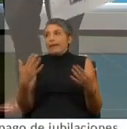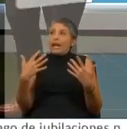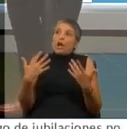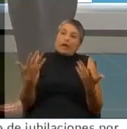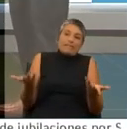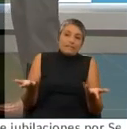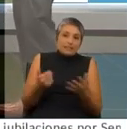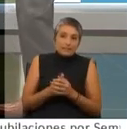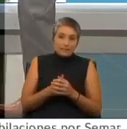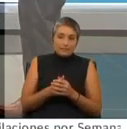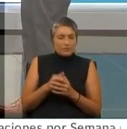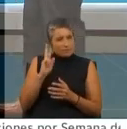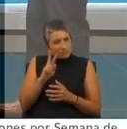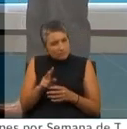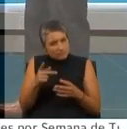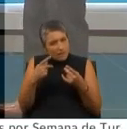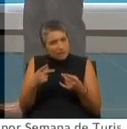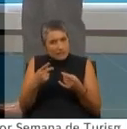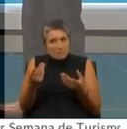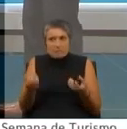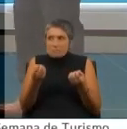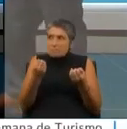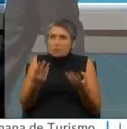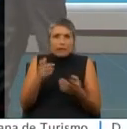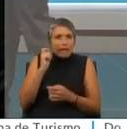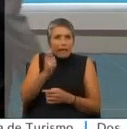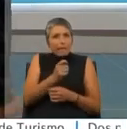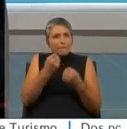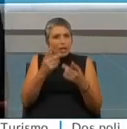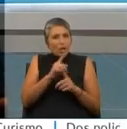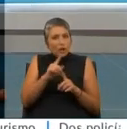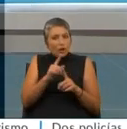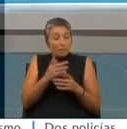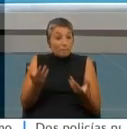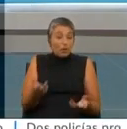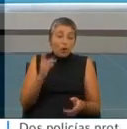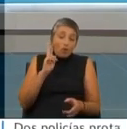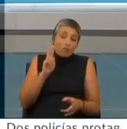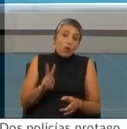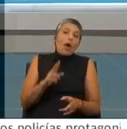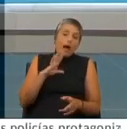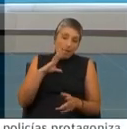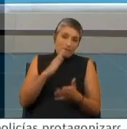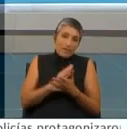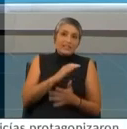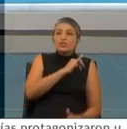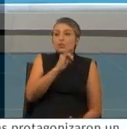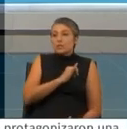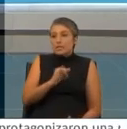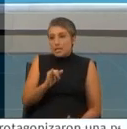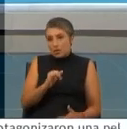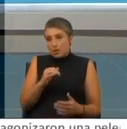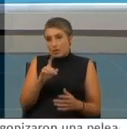anoche intentaba, cuando miraba el partido, intentaba, digo, ¿por qué no sancionó? Quizás la vio y dijo, bueno, hubo falta de su niño al inicio.